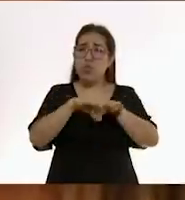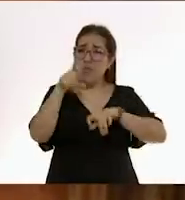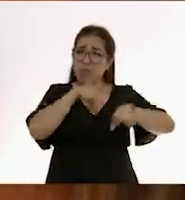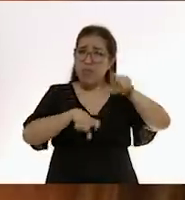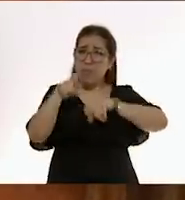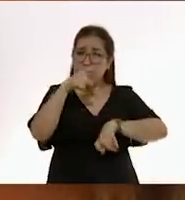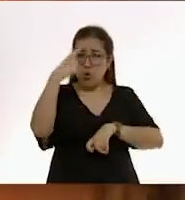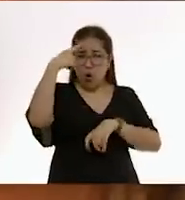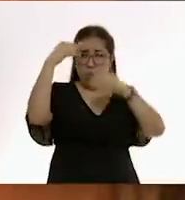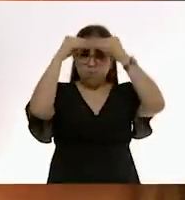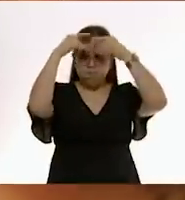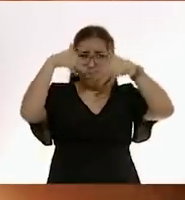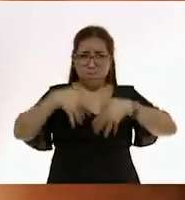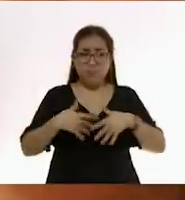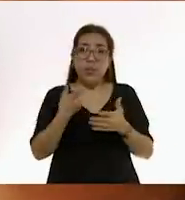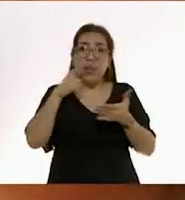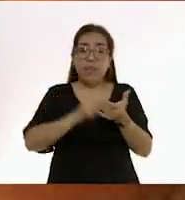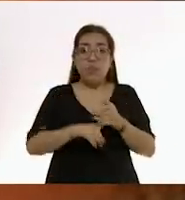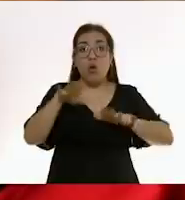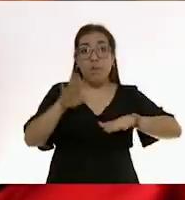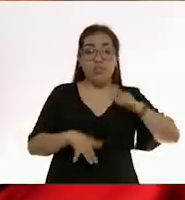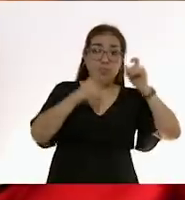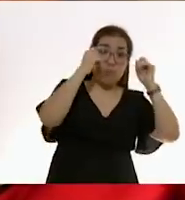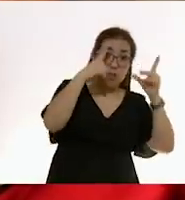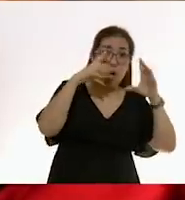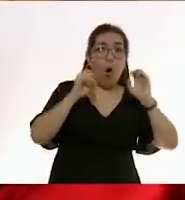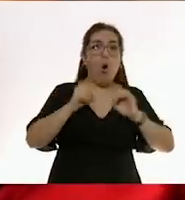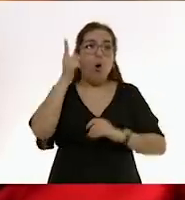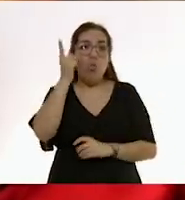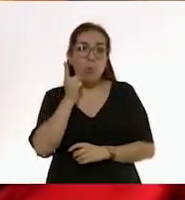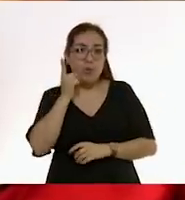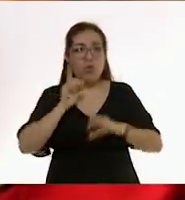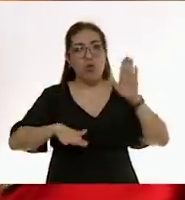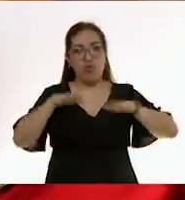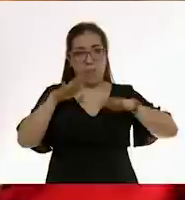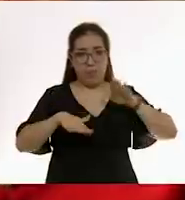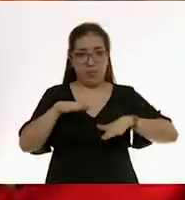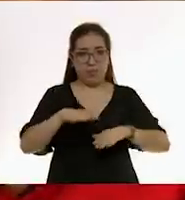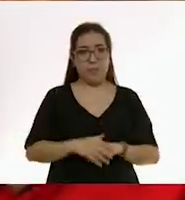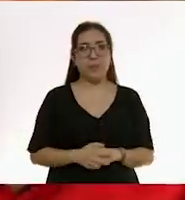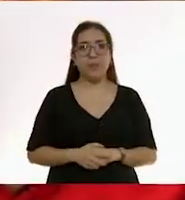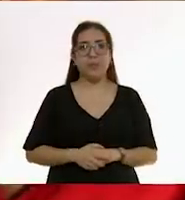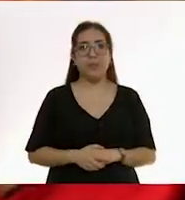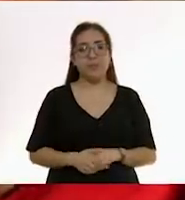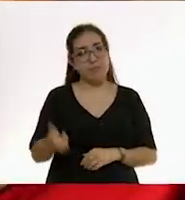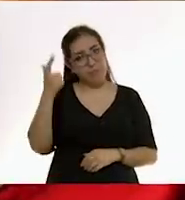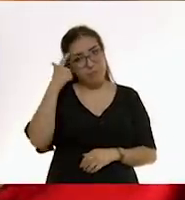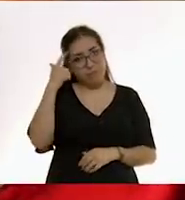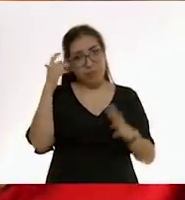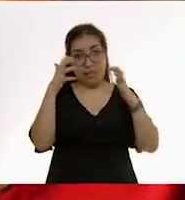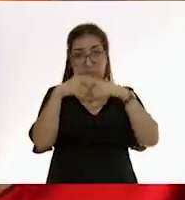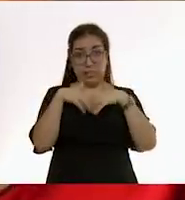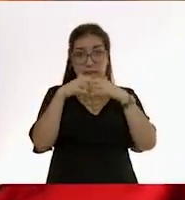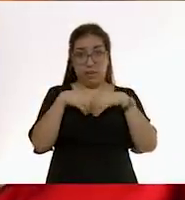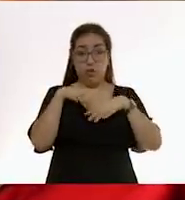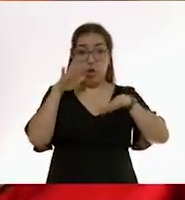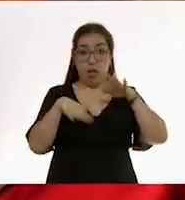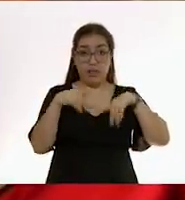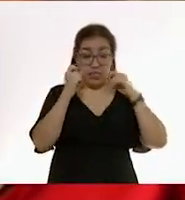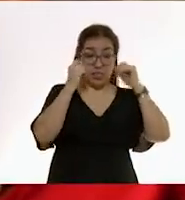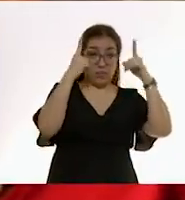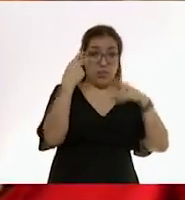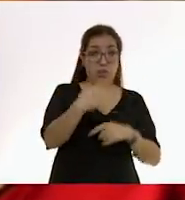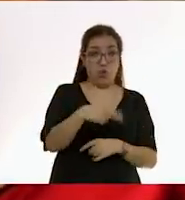Y estos químicos hacen que estemos o despiertos o dormidos. El químico, el neurotransmisor, está en el cerebro, que nos despierta, se llama